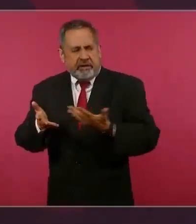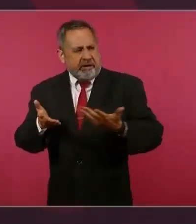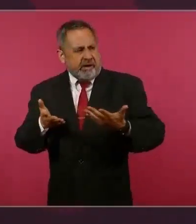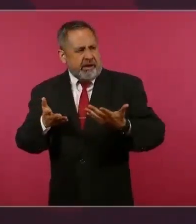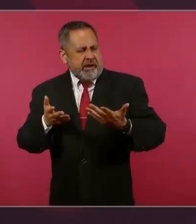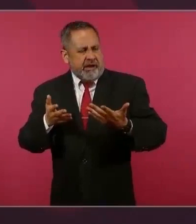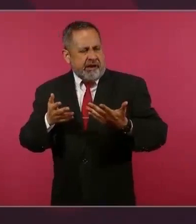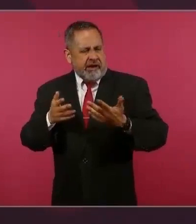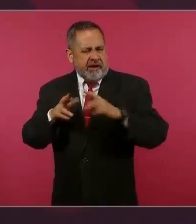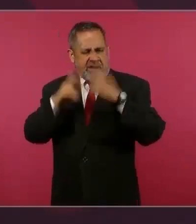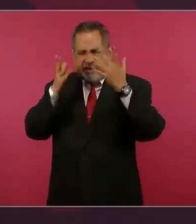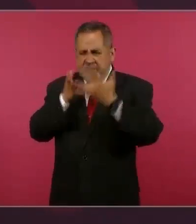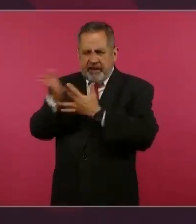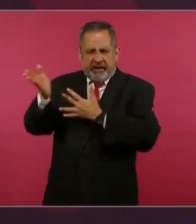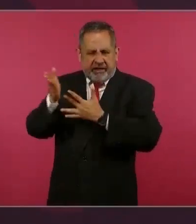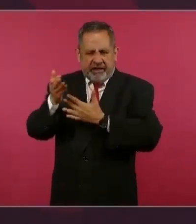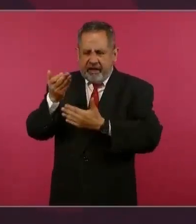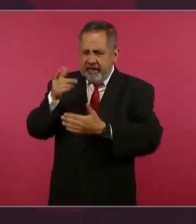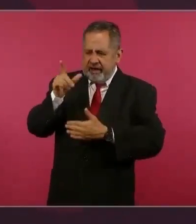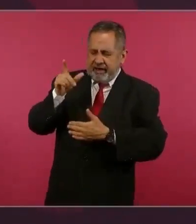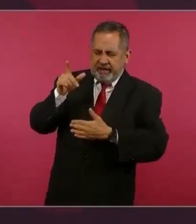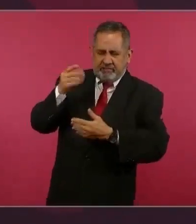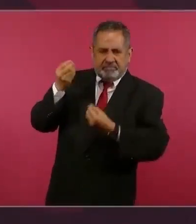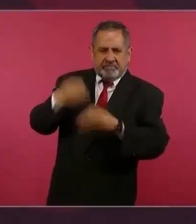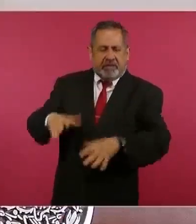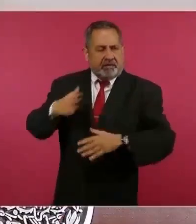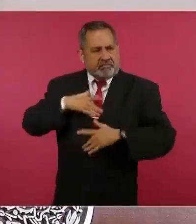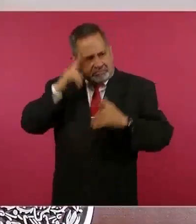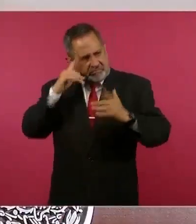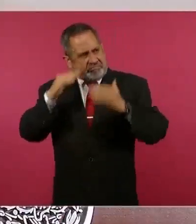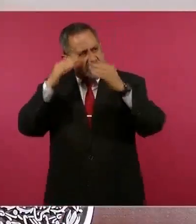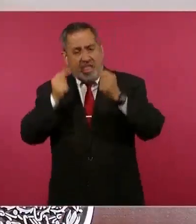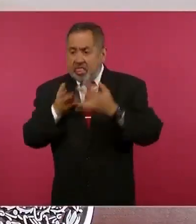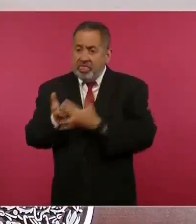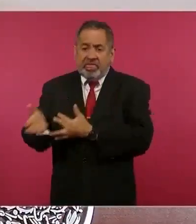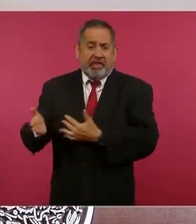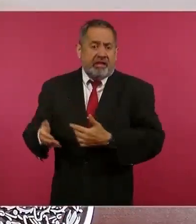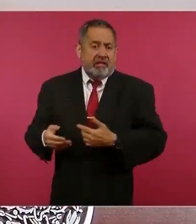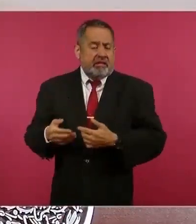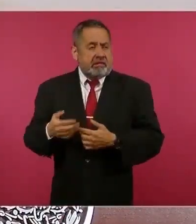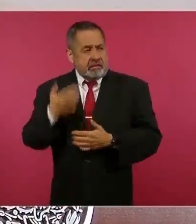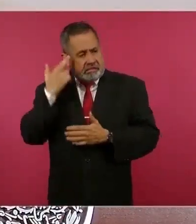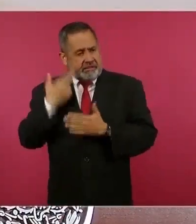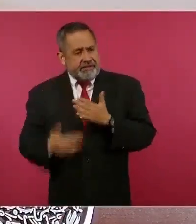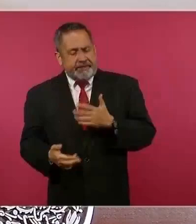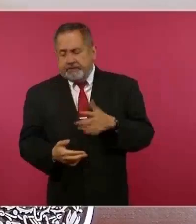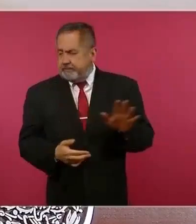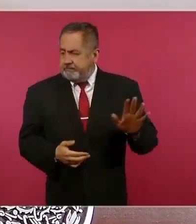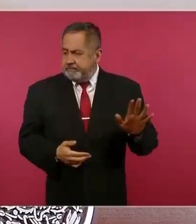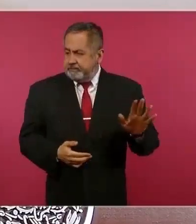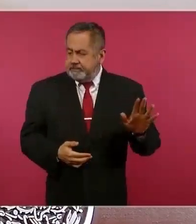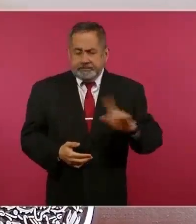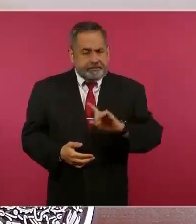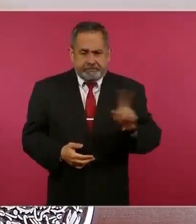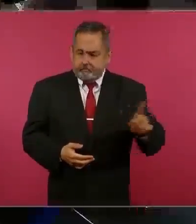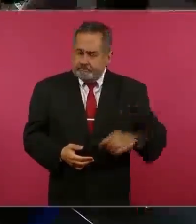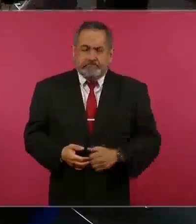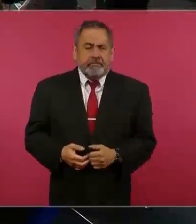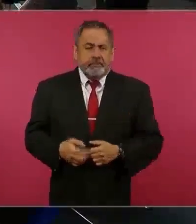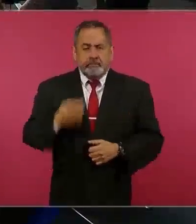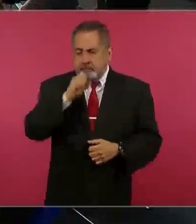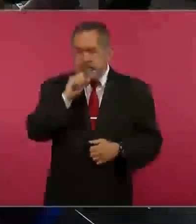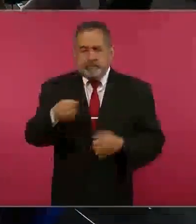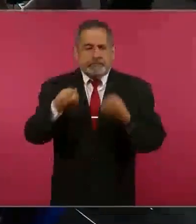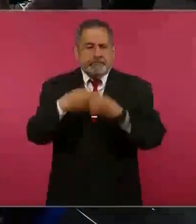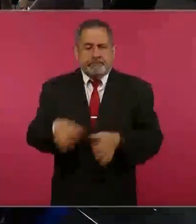violaron nuestra soberanía y se violó el